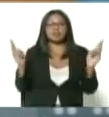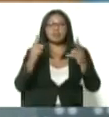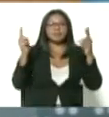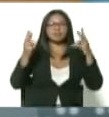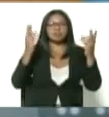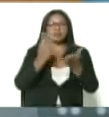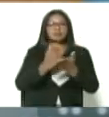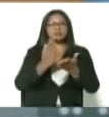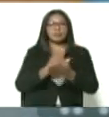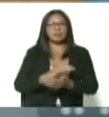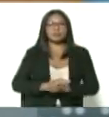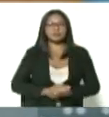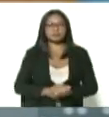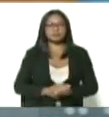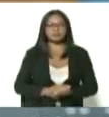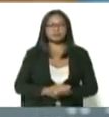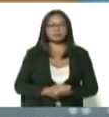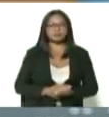siempre compañero